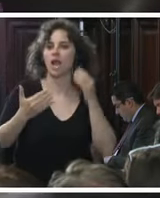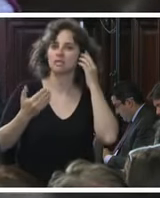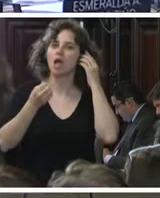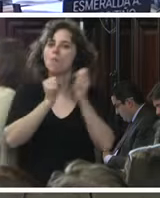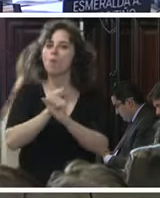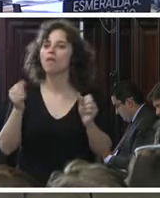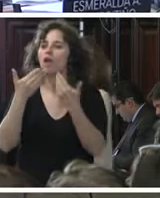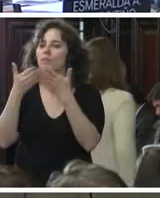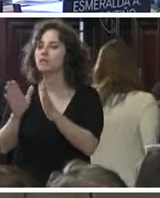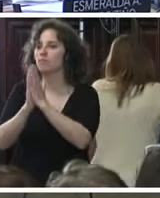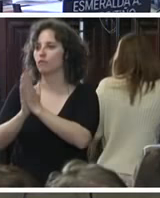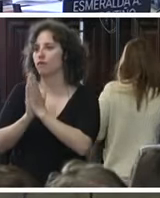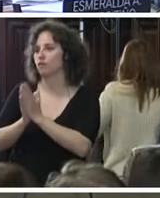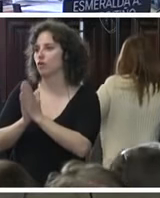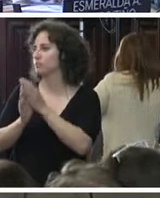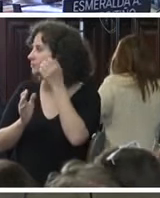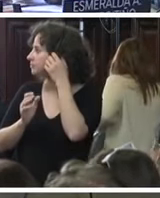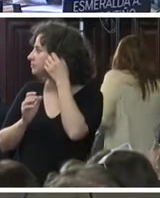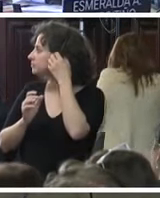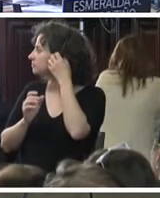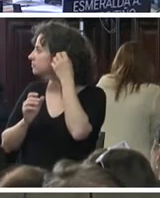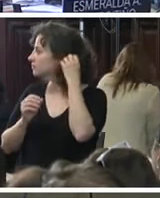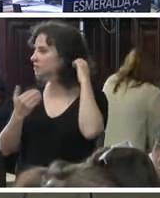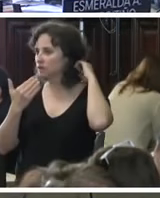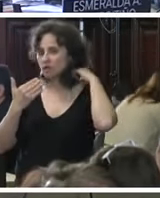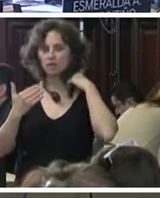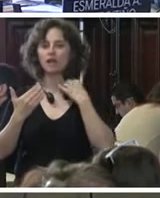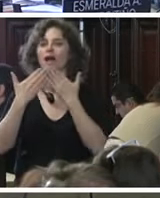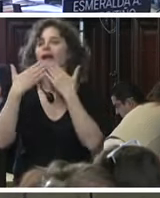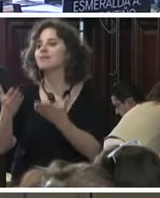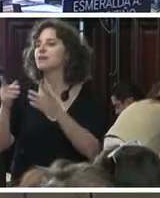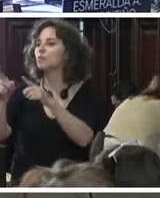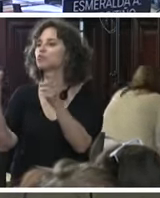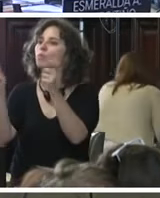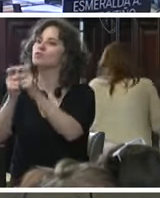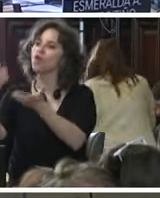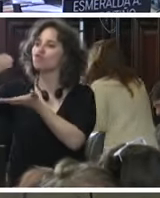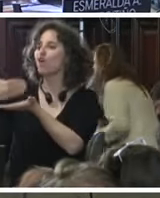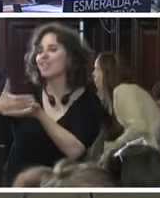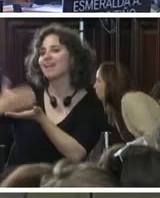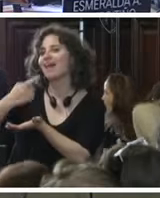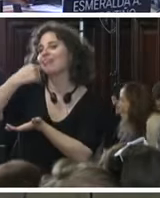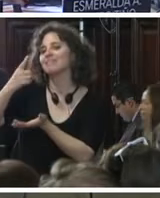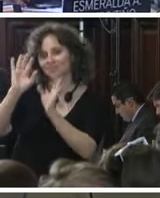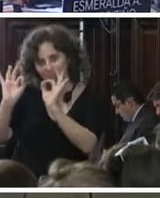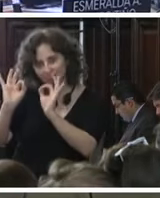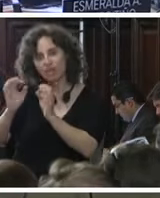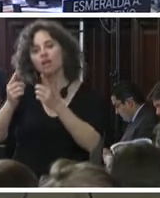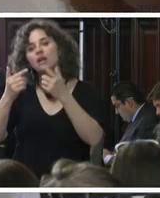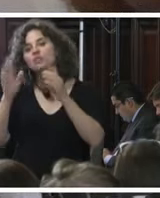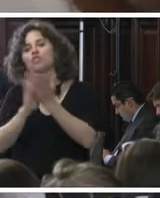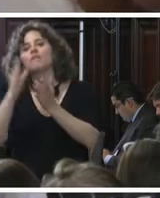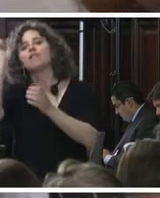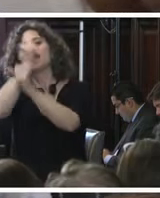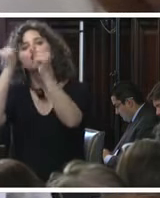comenzar por favor agradecemos a la comisión sus expresiones de solidaridad decir que respecto a la tecnología